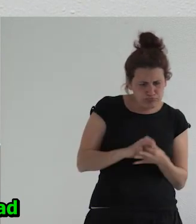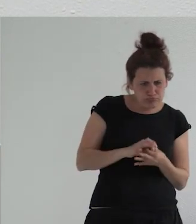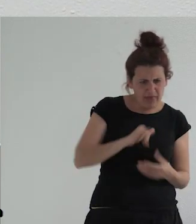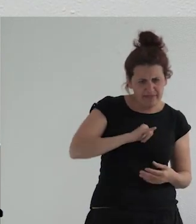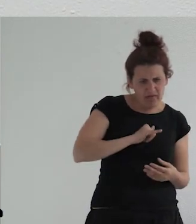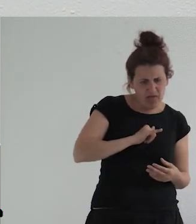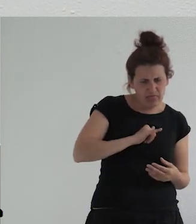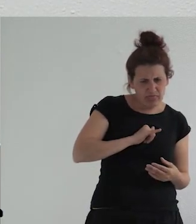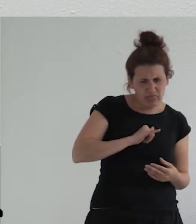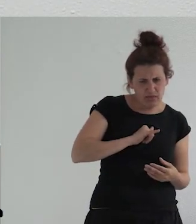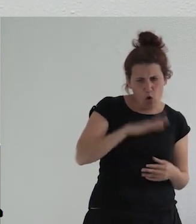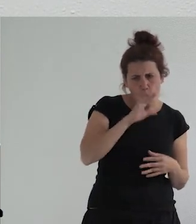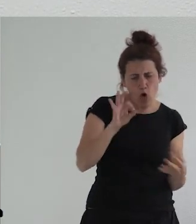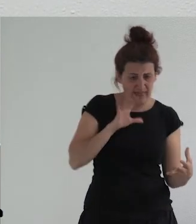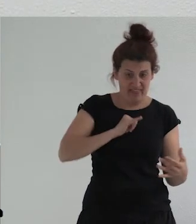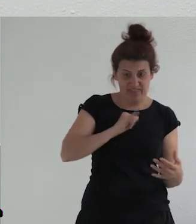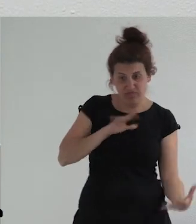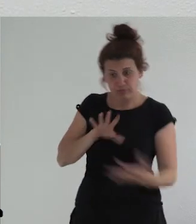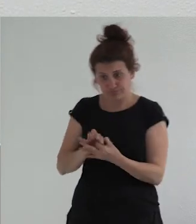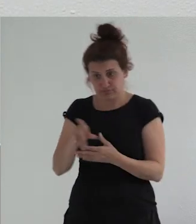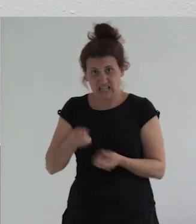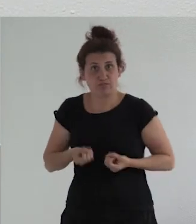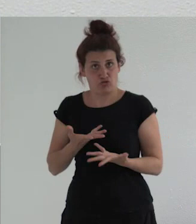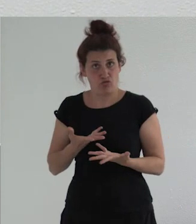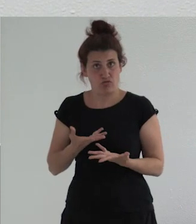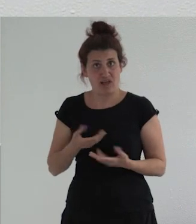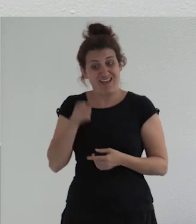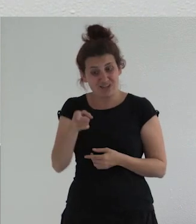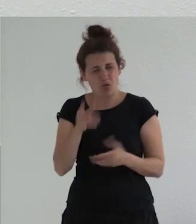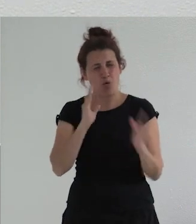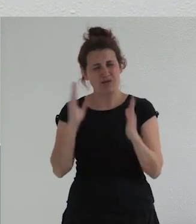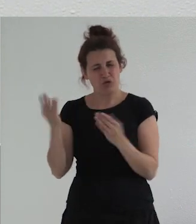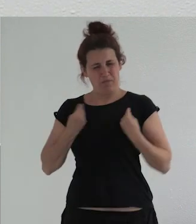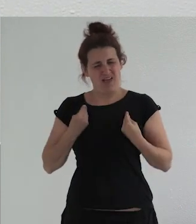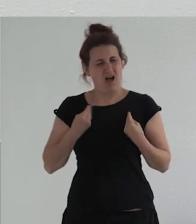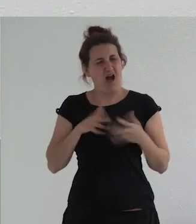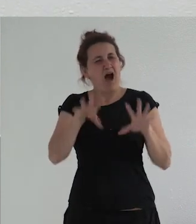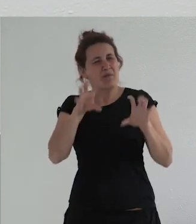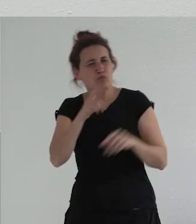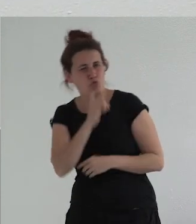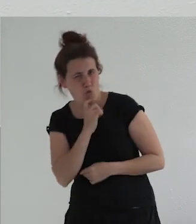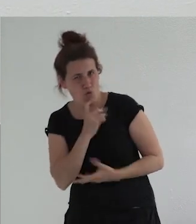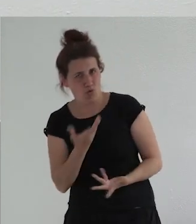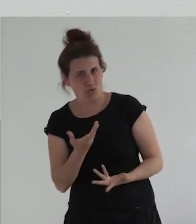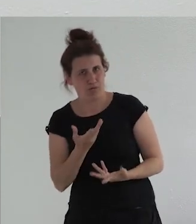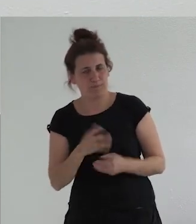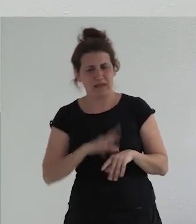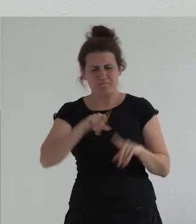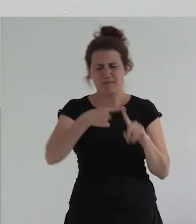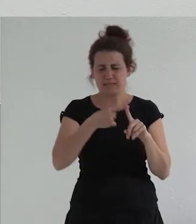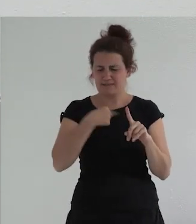una identidad y en una identidad determinada que concuerda con una expresión es decir eso en qué momento de la vida lo aprendemos cómo y cómo podemos